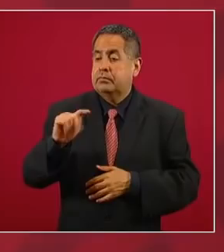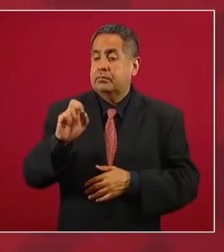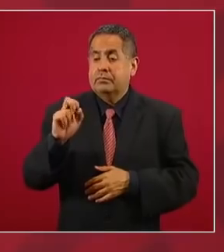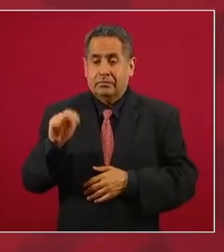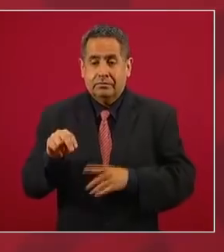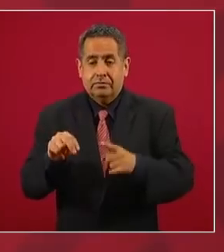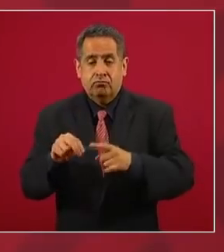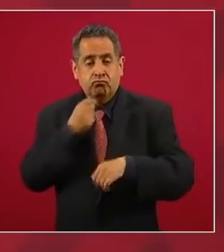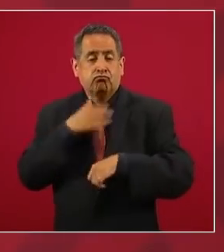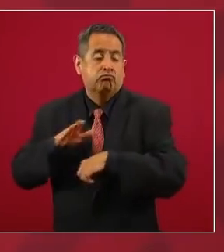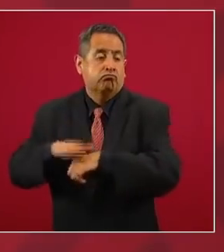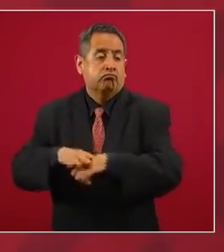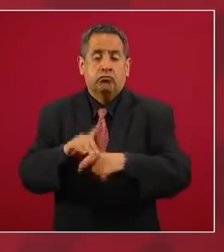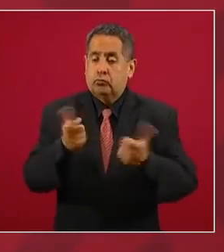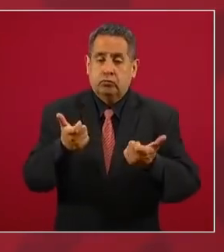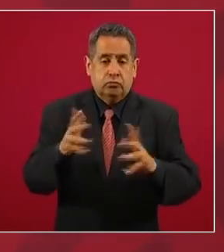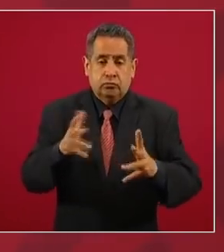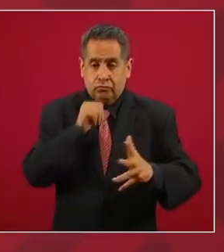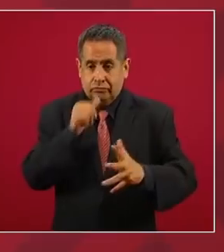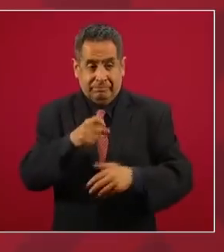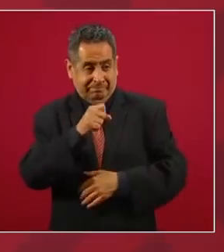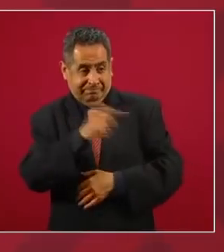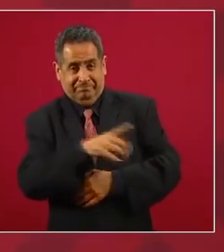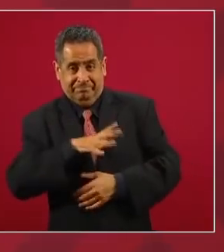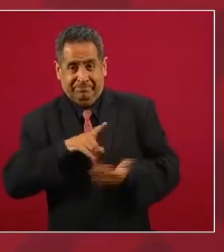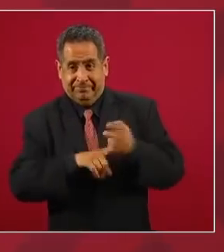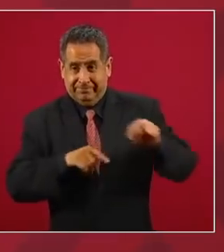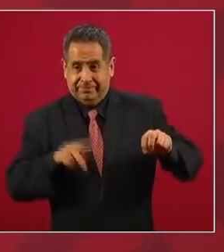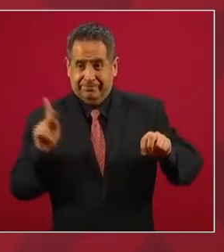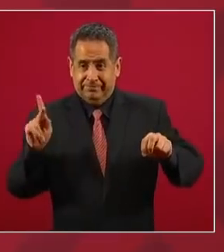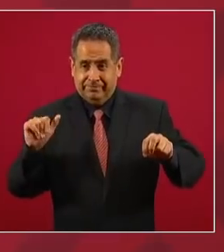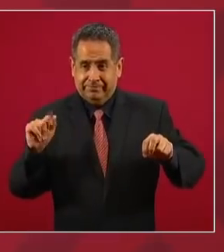que no había nada, ahí estaba Patricio.